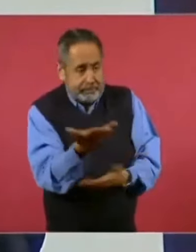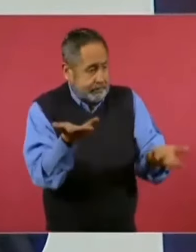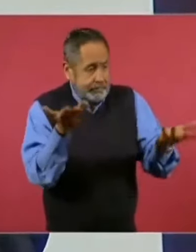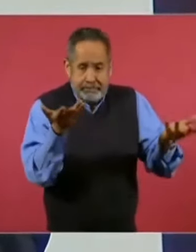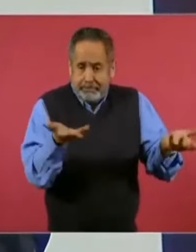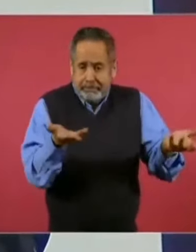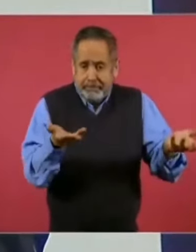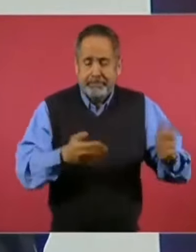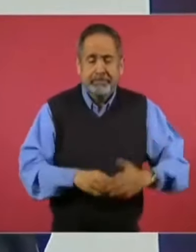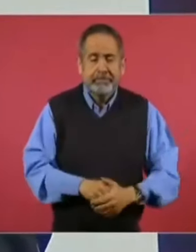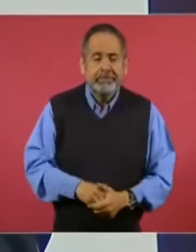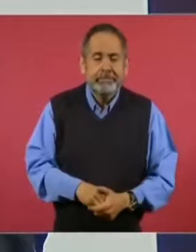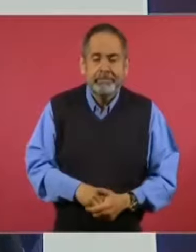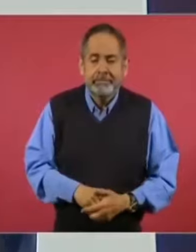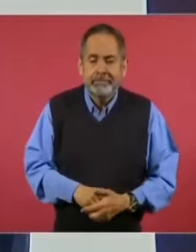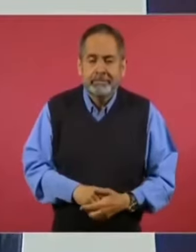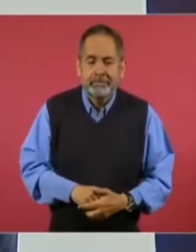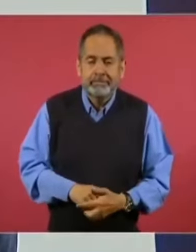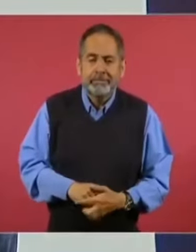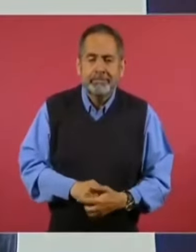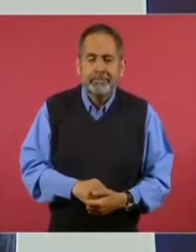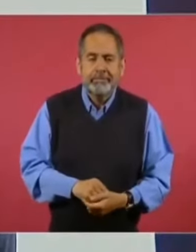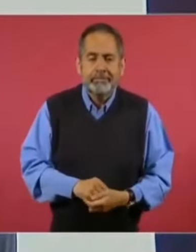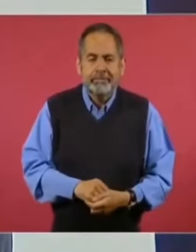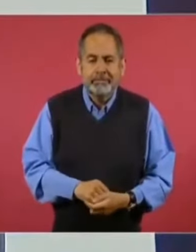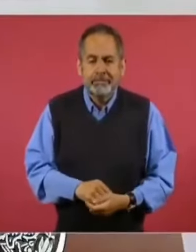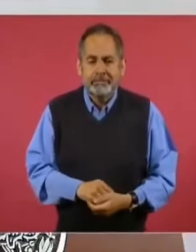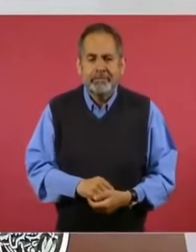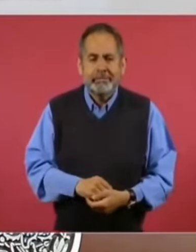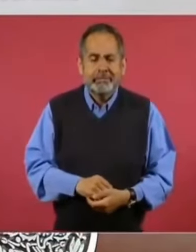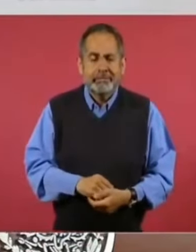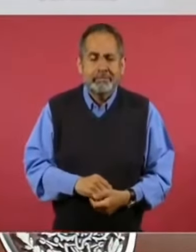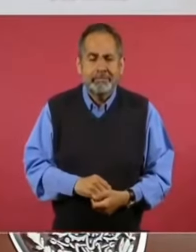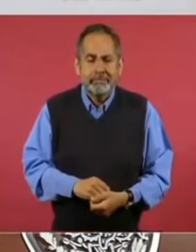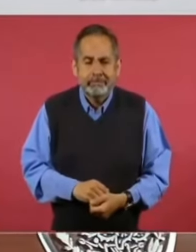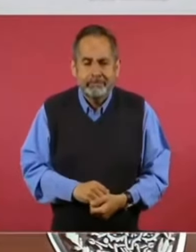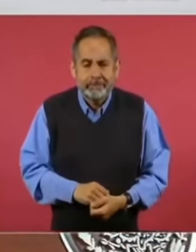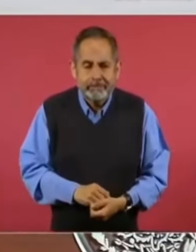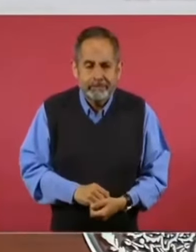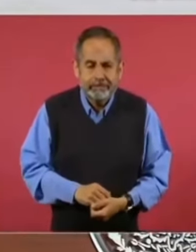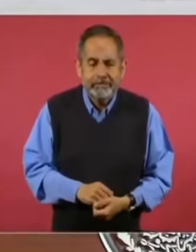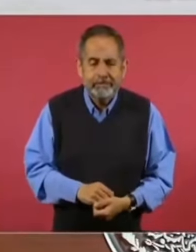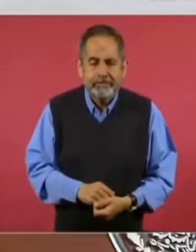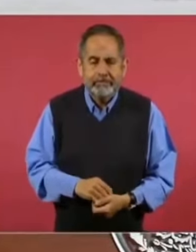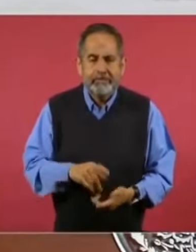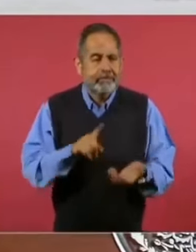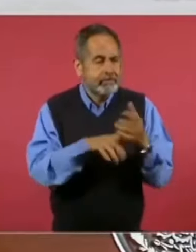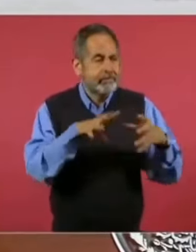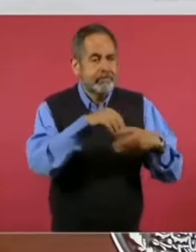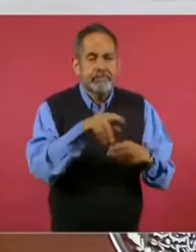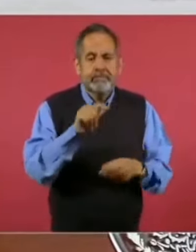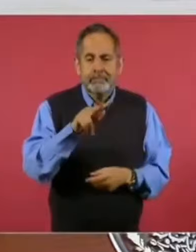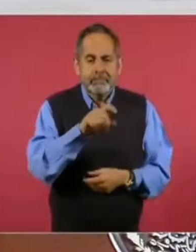empresa de televisión.